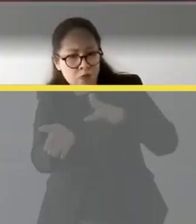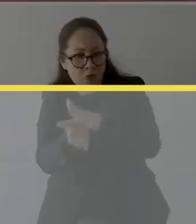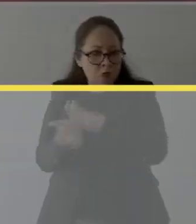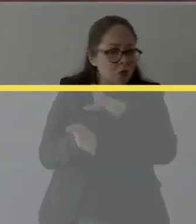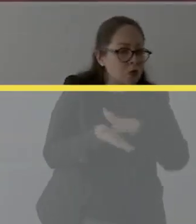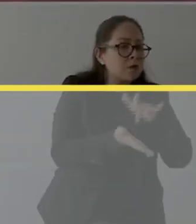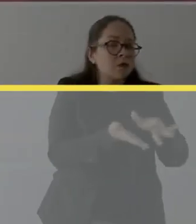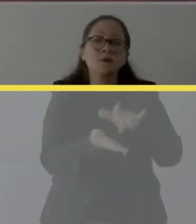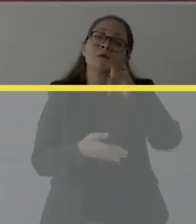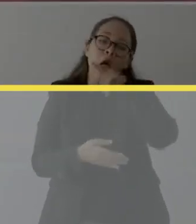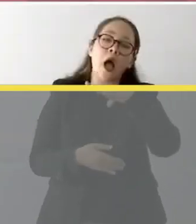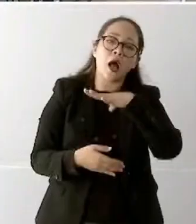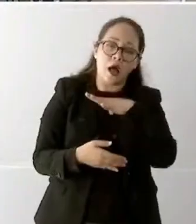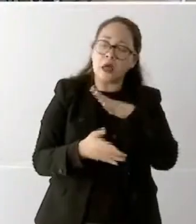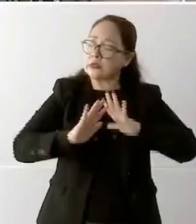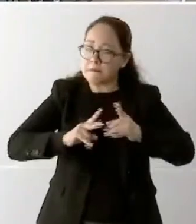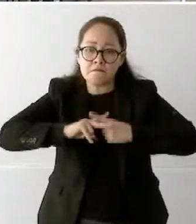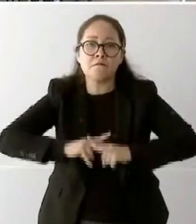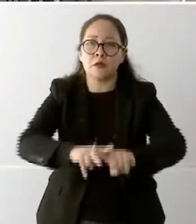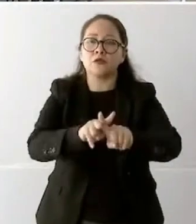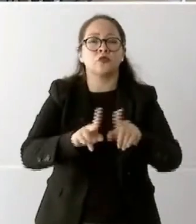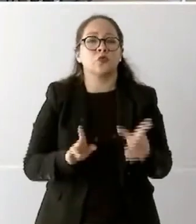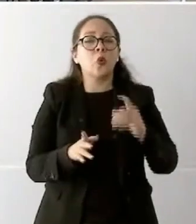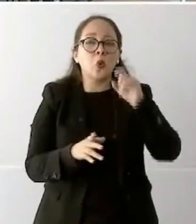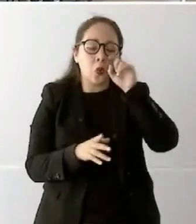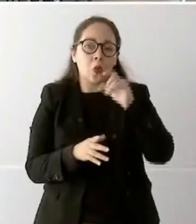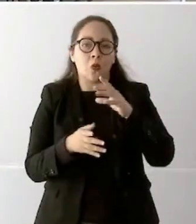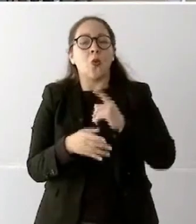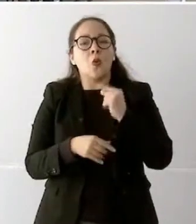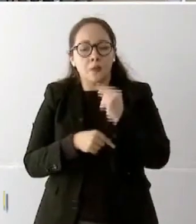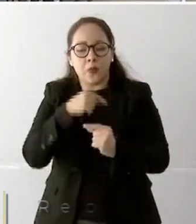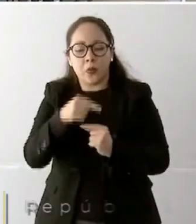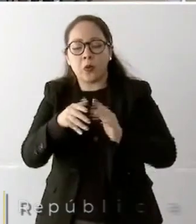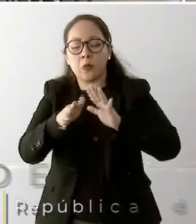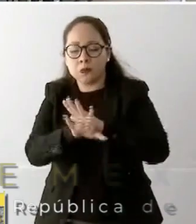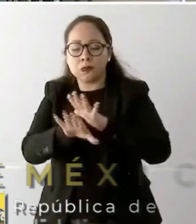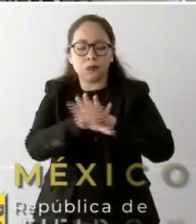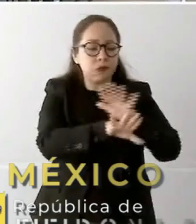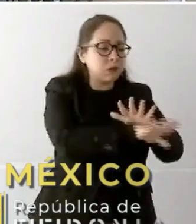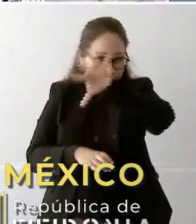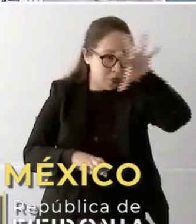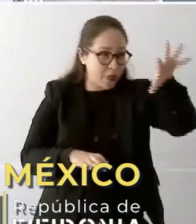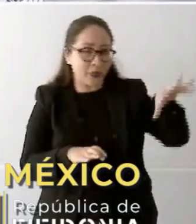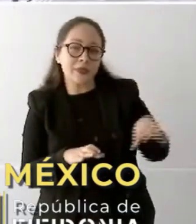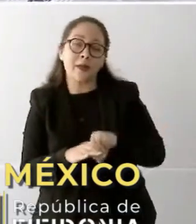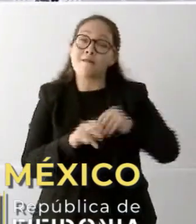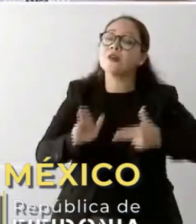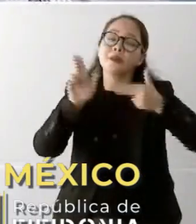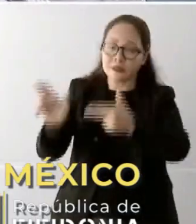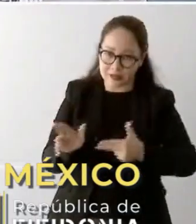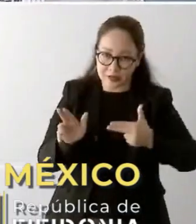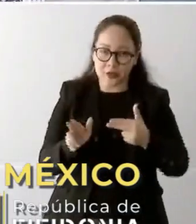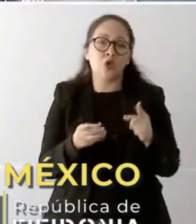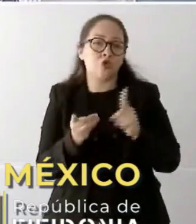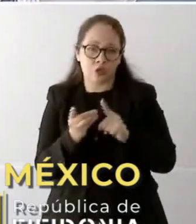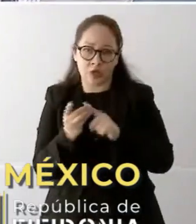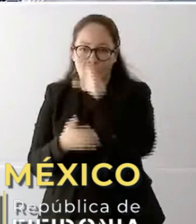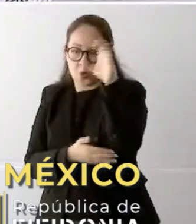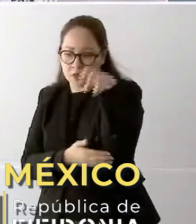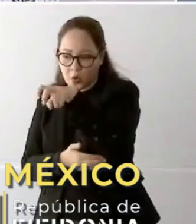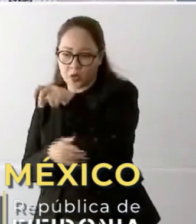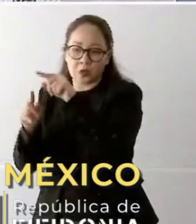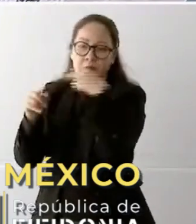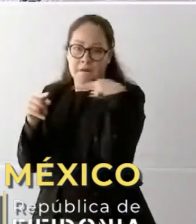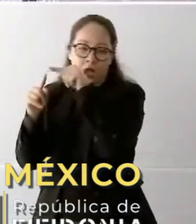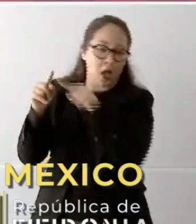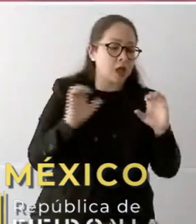ya se está llevando a cabo la transición para que este proyecto en su conjunto, los ferrocarriles de Palenque a Coatzacoalcos,